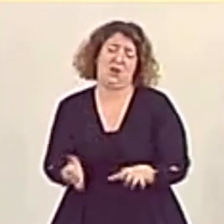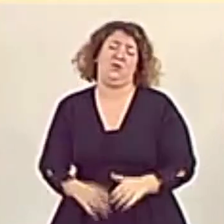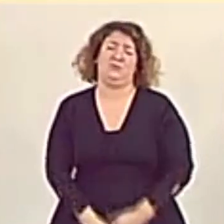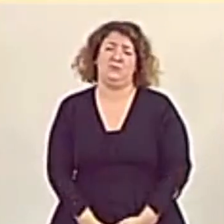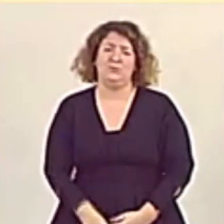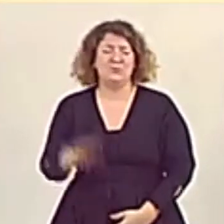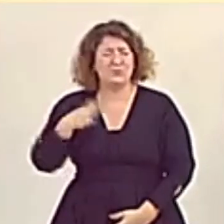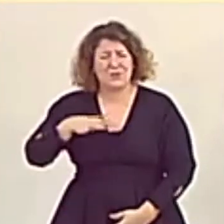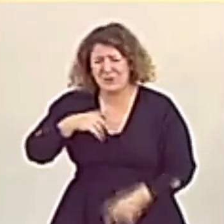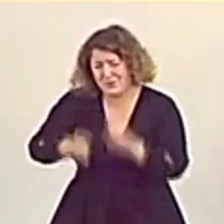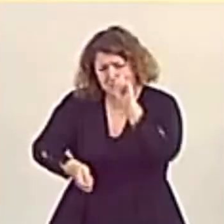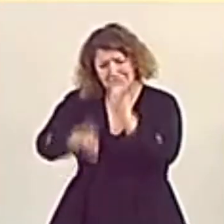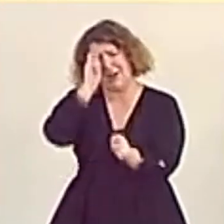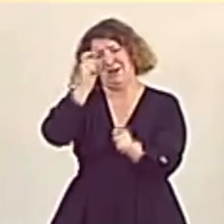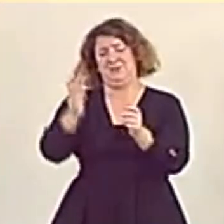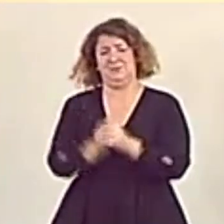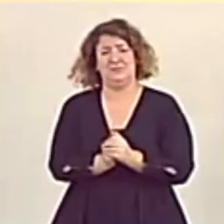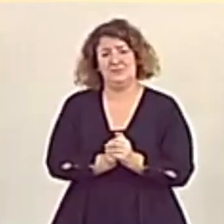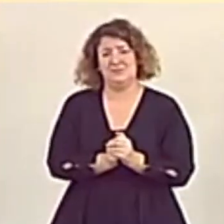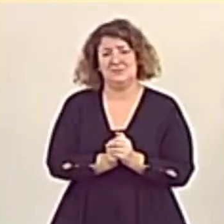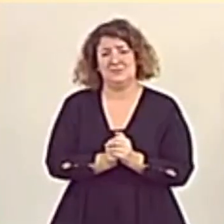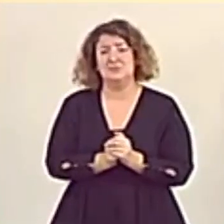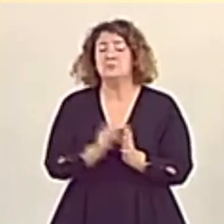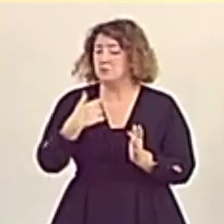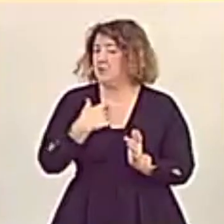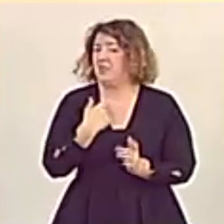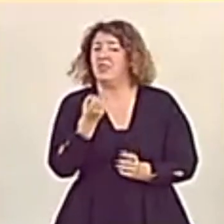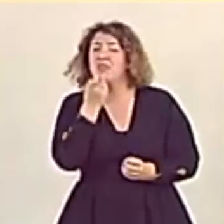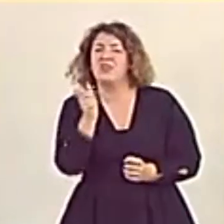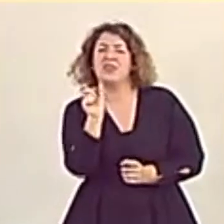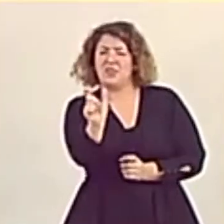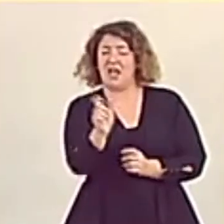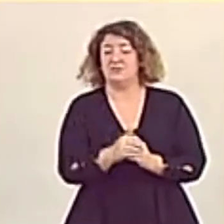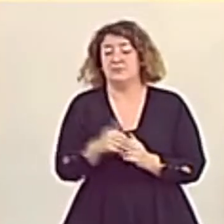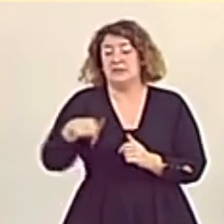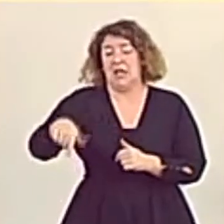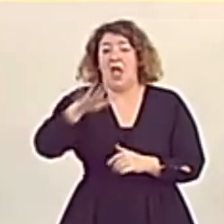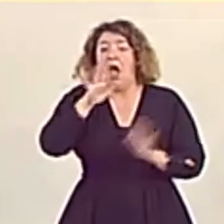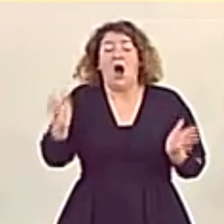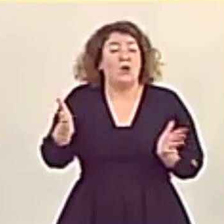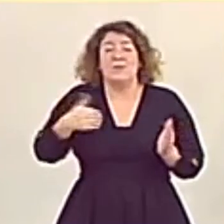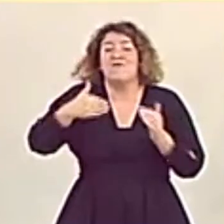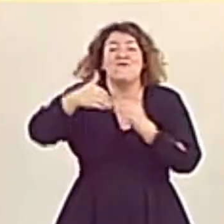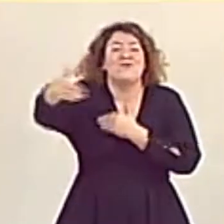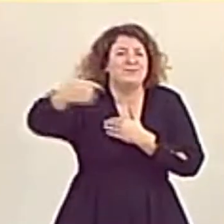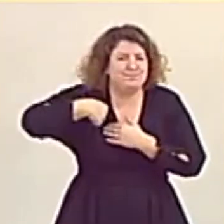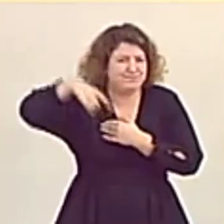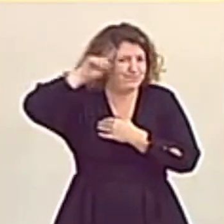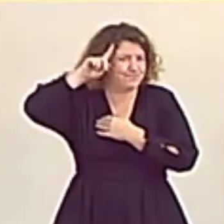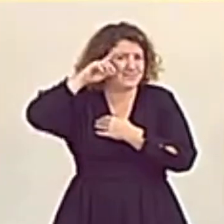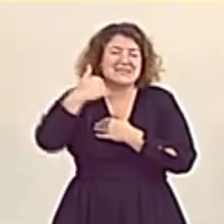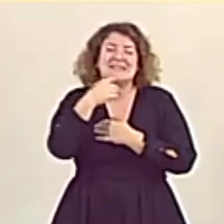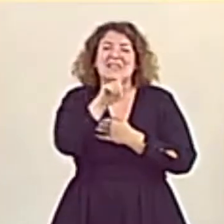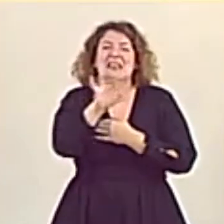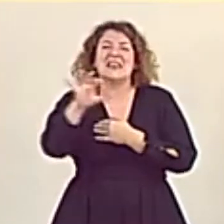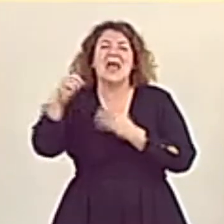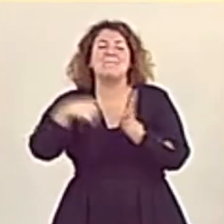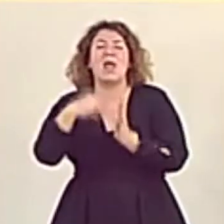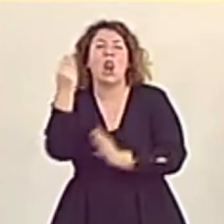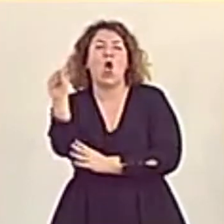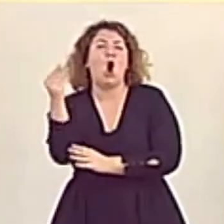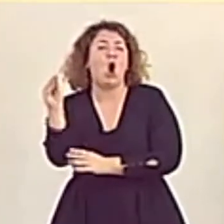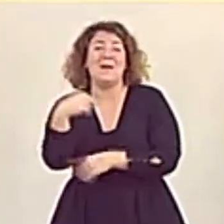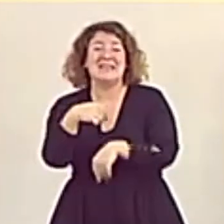Y no tengo mejores datos para las oportunidades de las siguientes generaciones. No los tengo. Hay más de 100.000 jóvenes